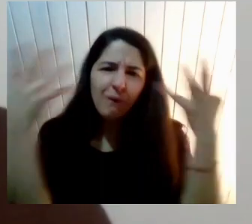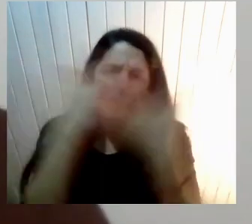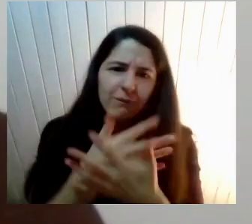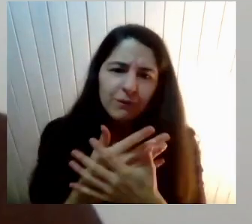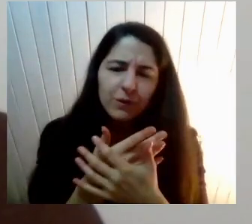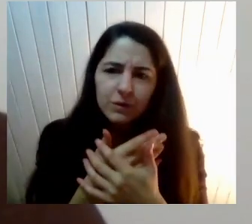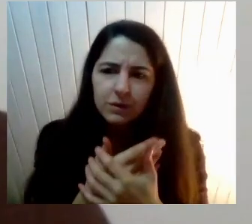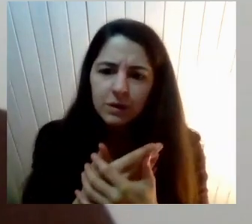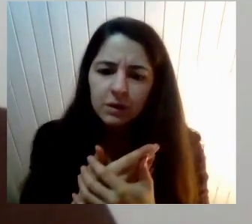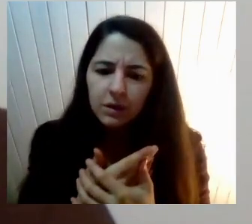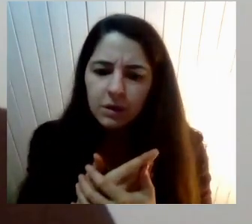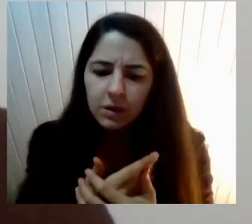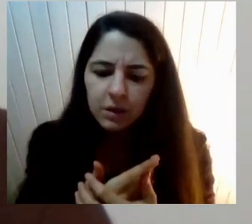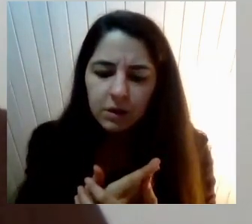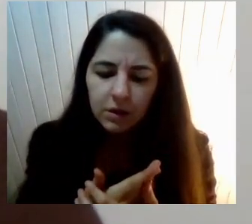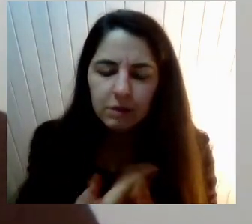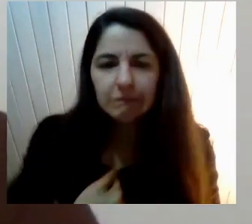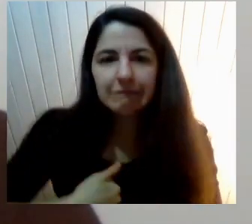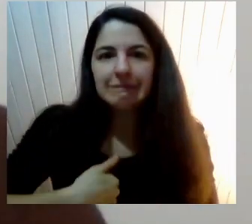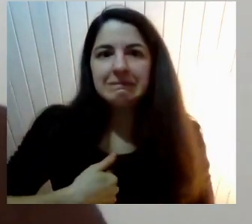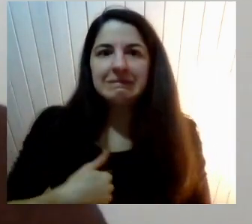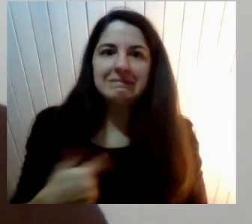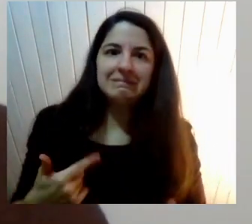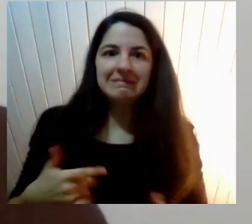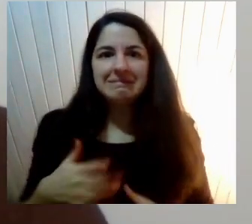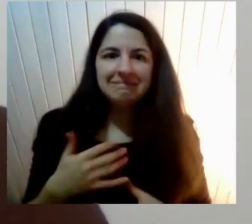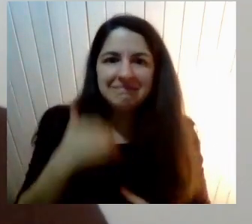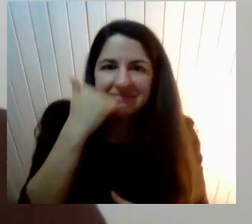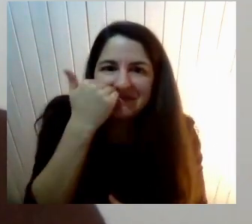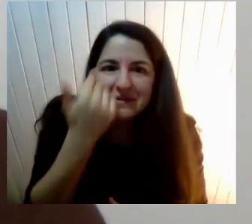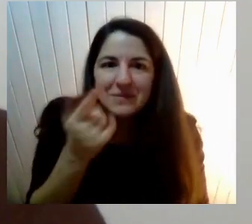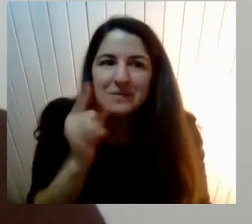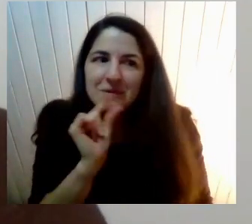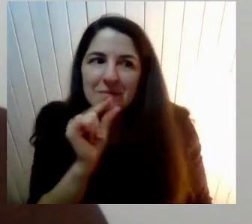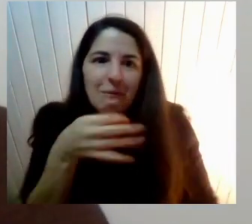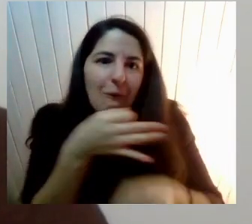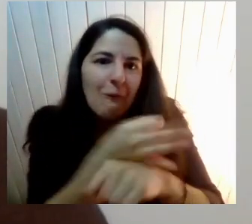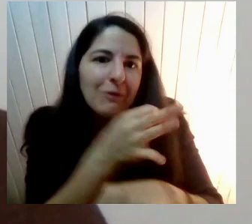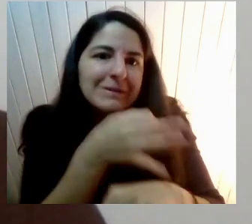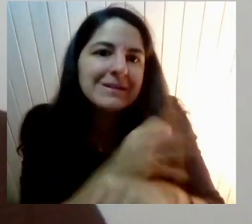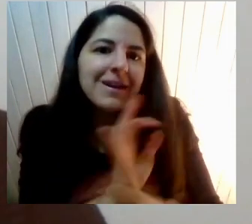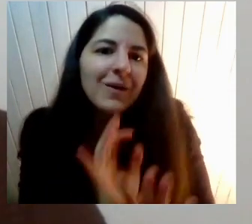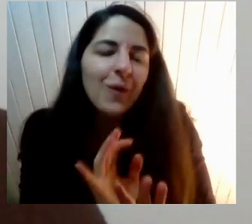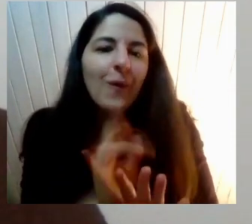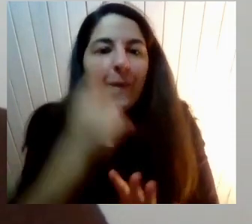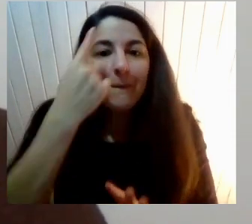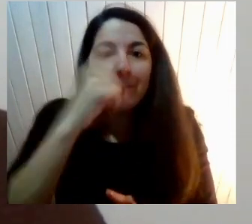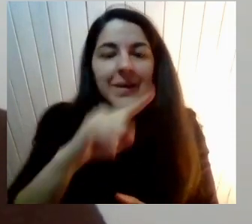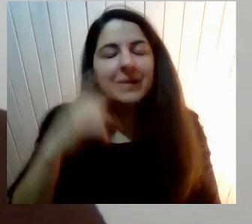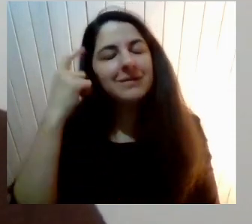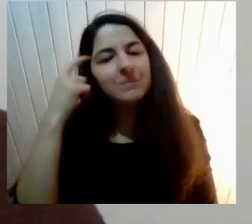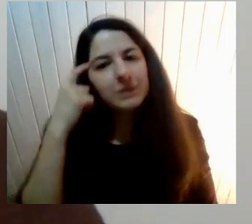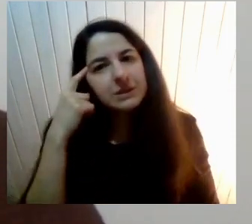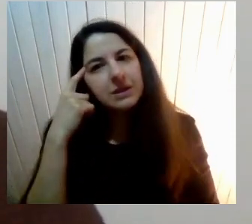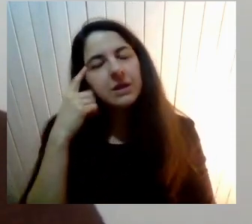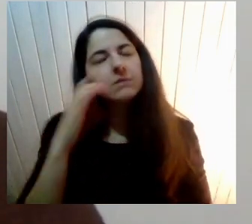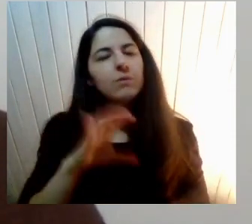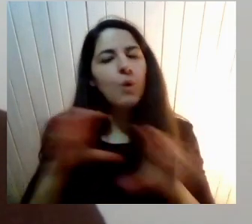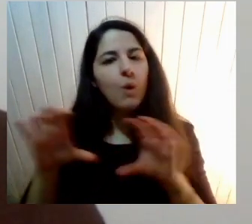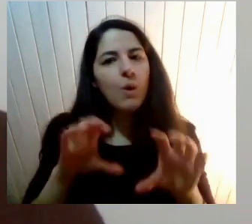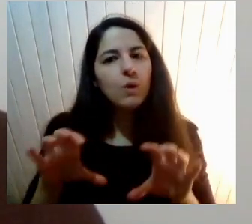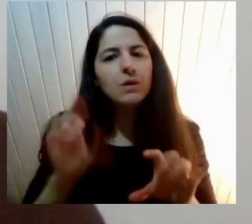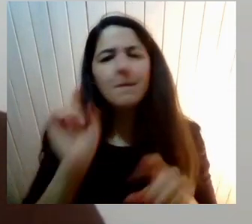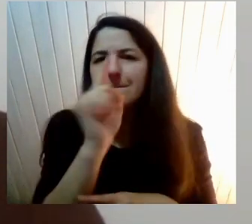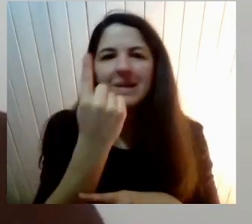Tiene que dar tips Y esas cosas Me da un poco De pudor Pero pensar Como en cosas Más radicales Es que en primer lugar Tenemos que